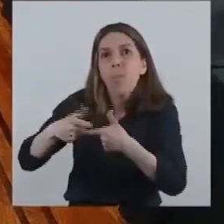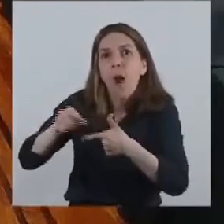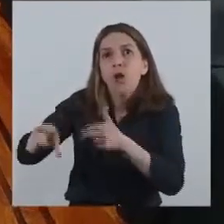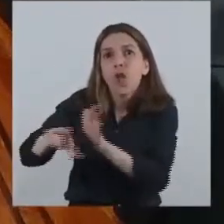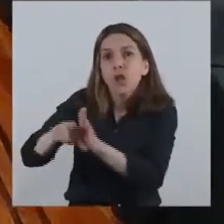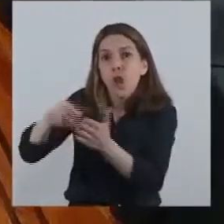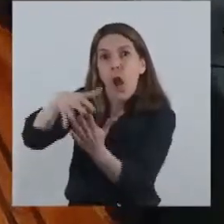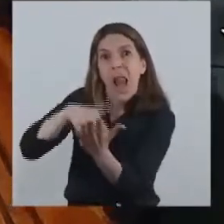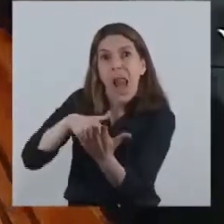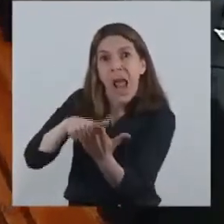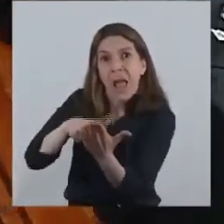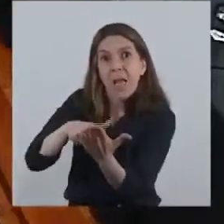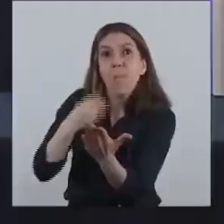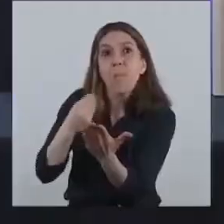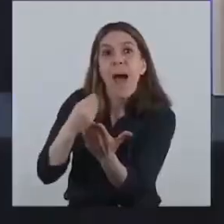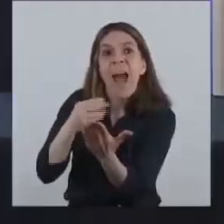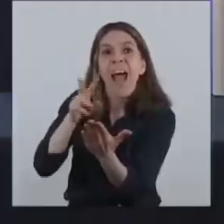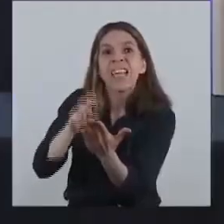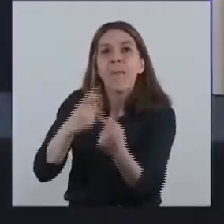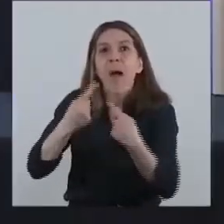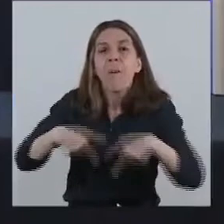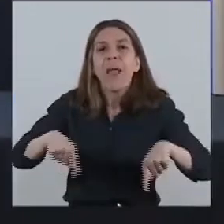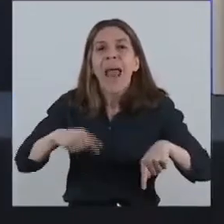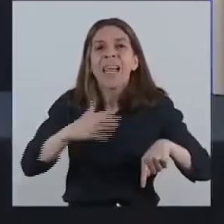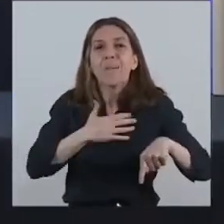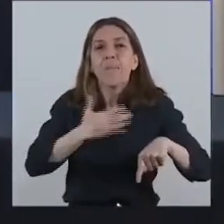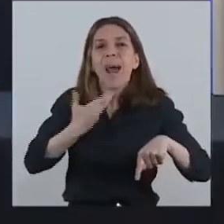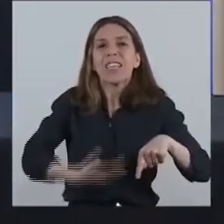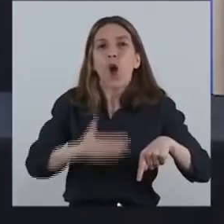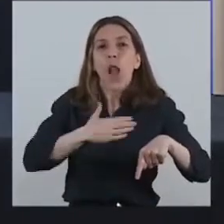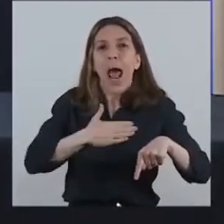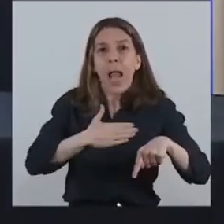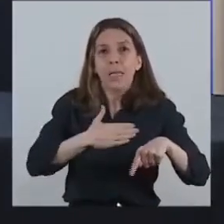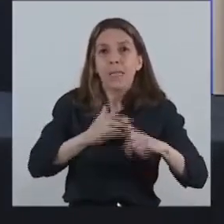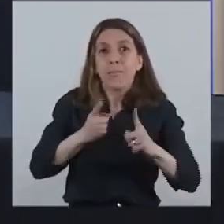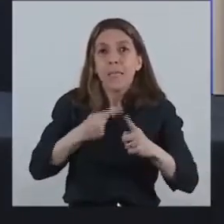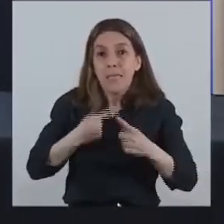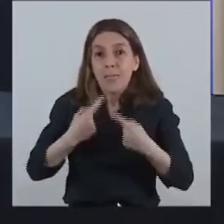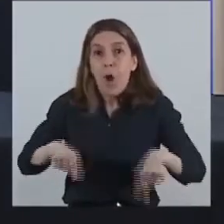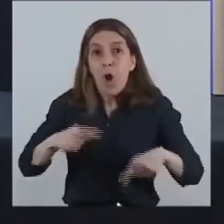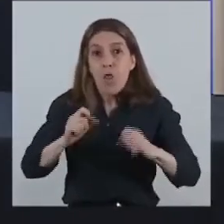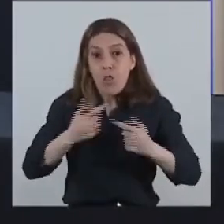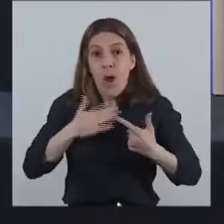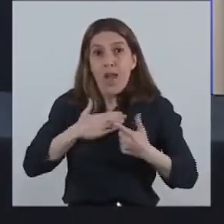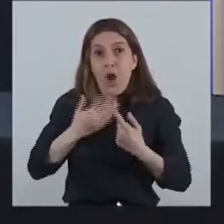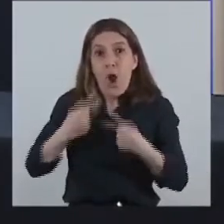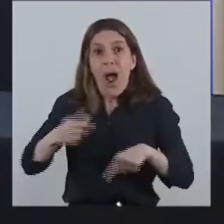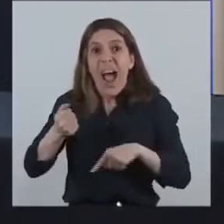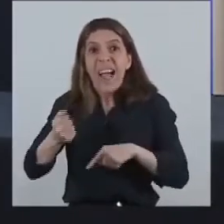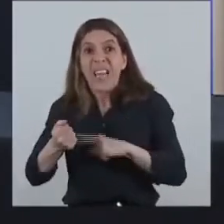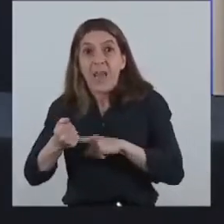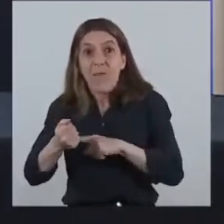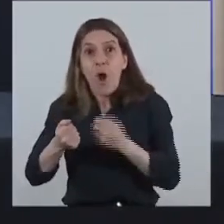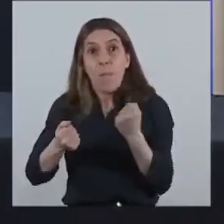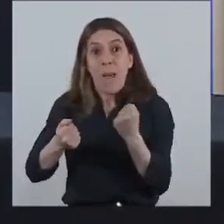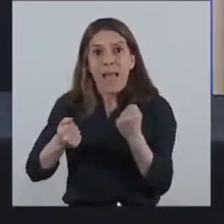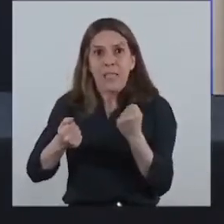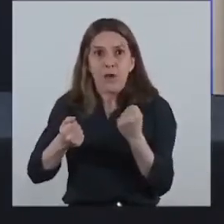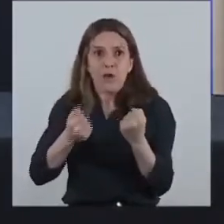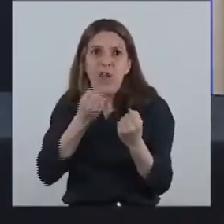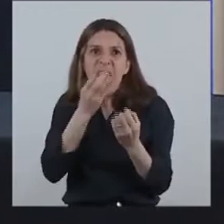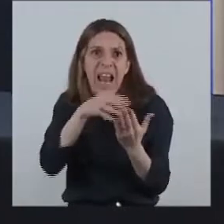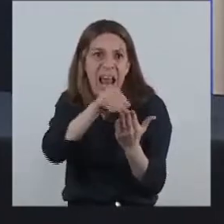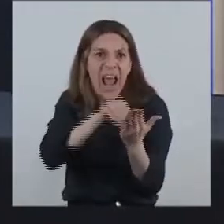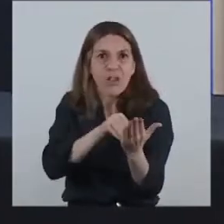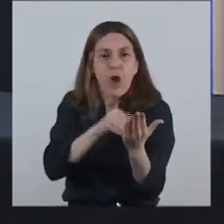desgrabará de bienes personales a los activos financieros en pesos la parte que hoy aún está grabada,